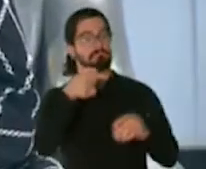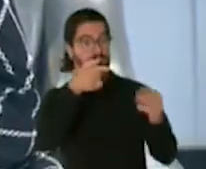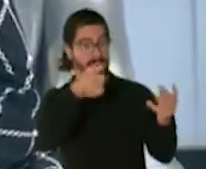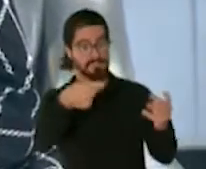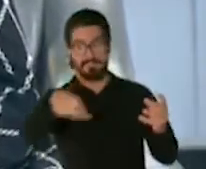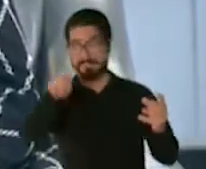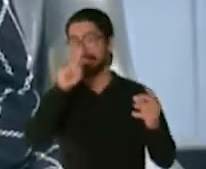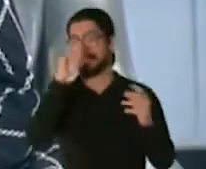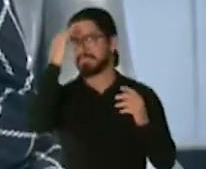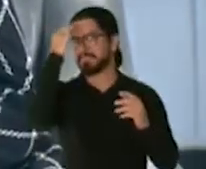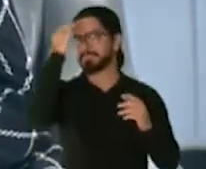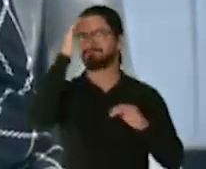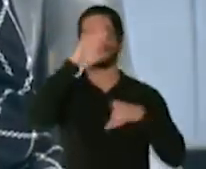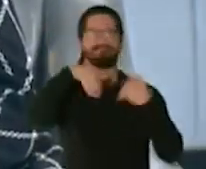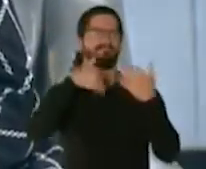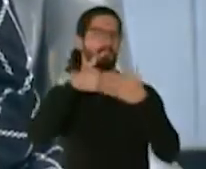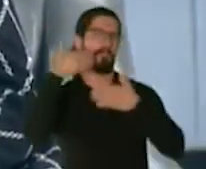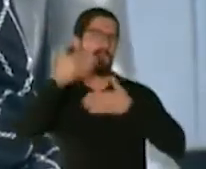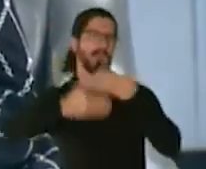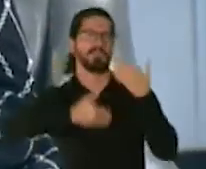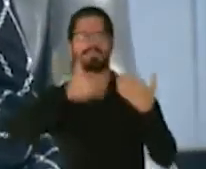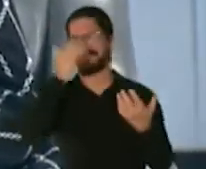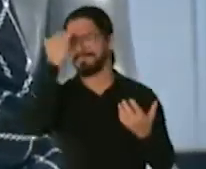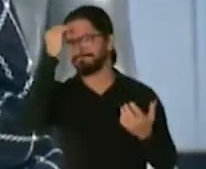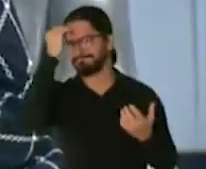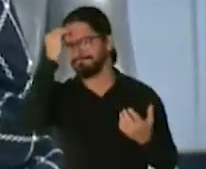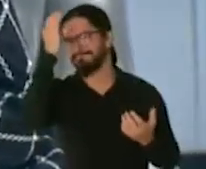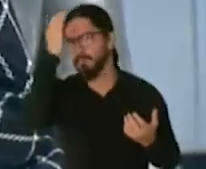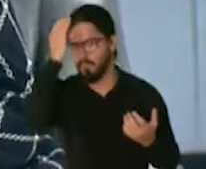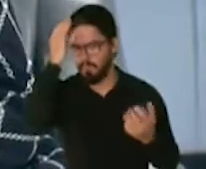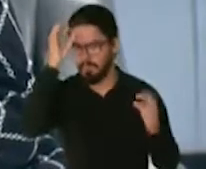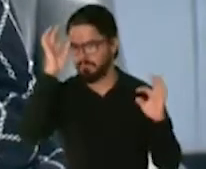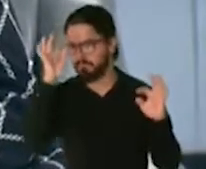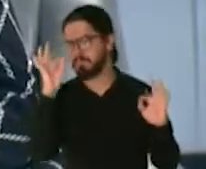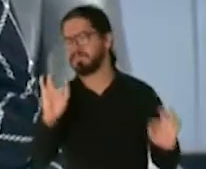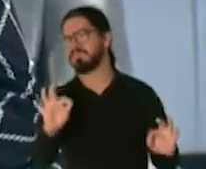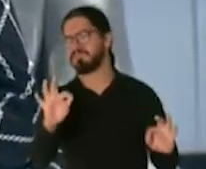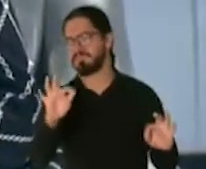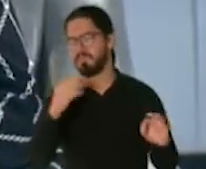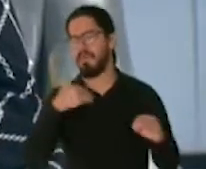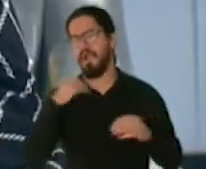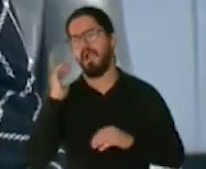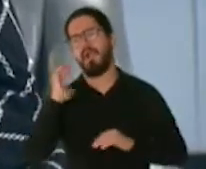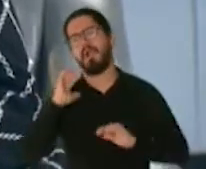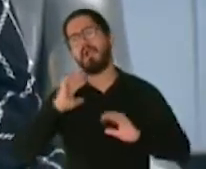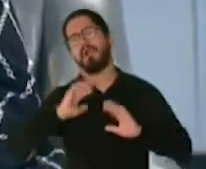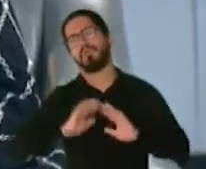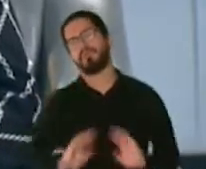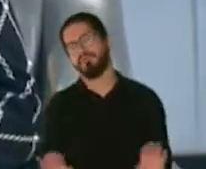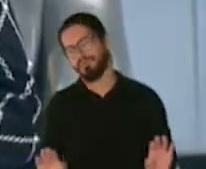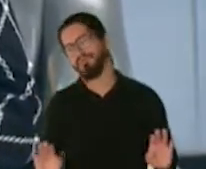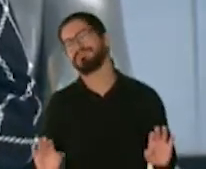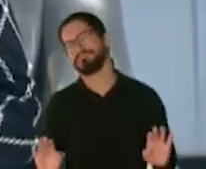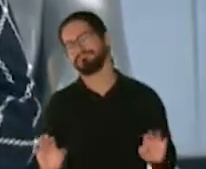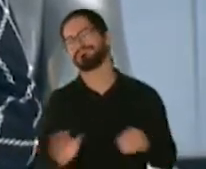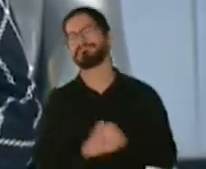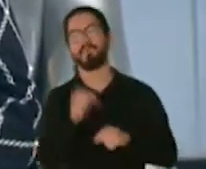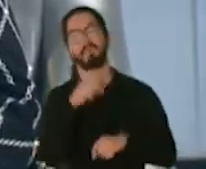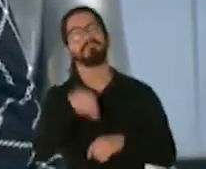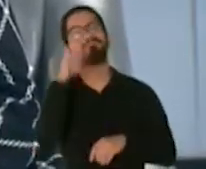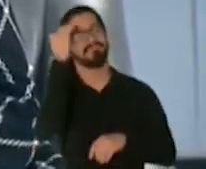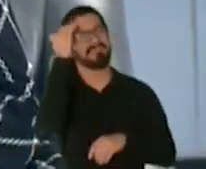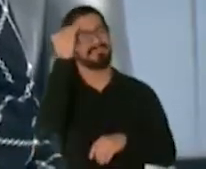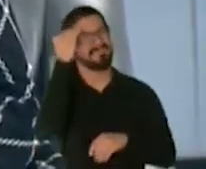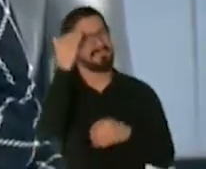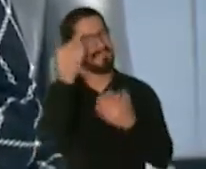que sabe de lo que está sucediendo, yo estoy muy empapada, y saber que sabe todos los detalles que necesita